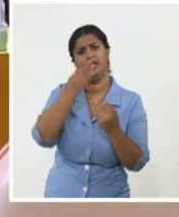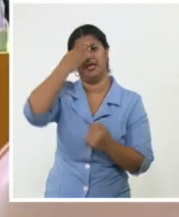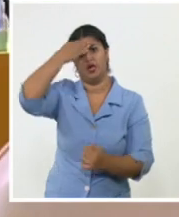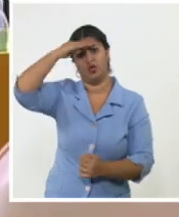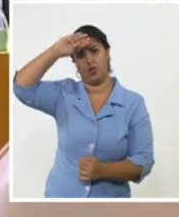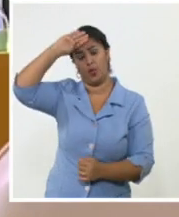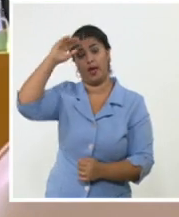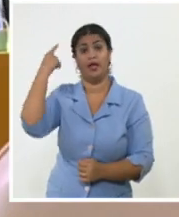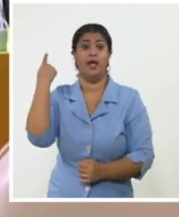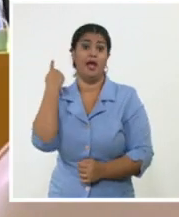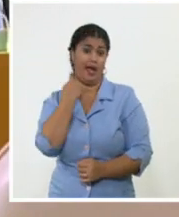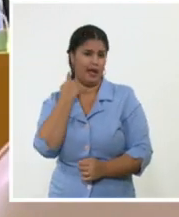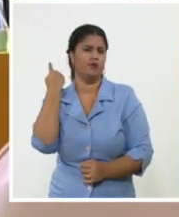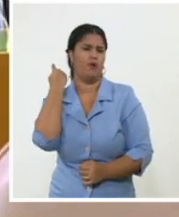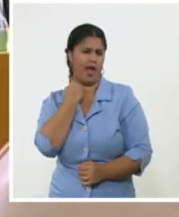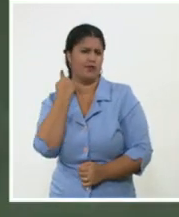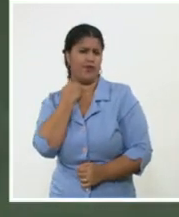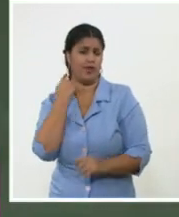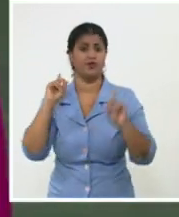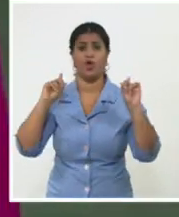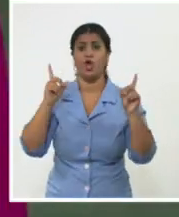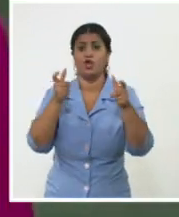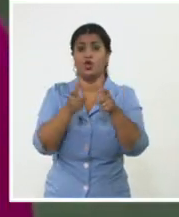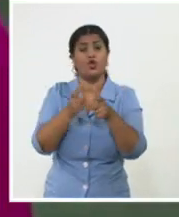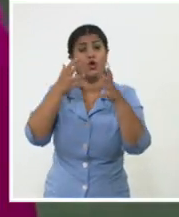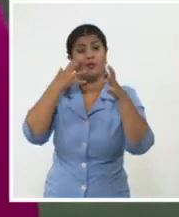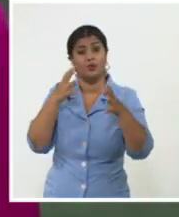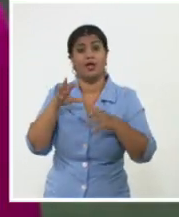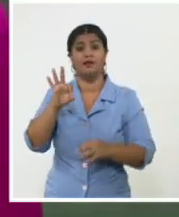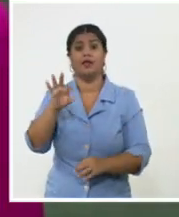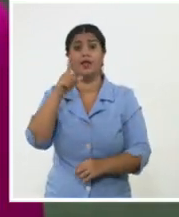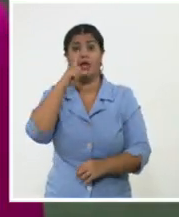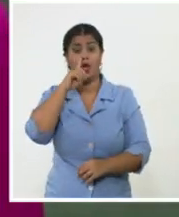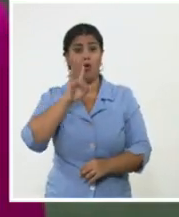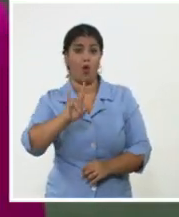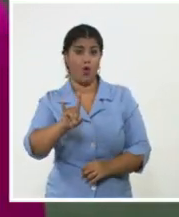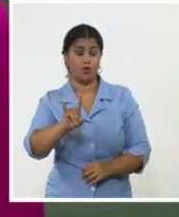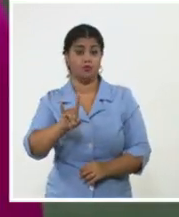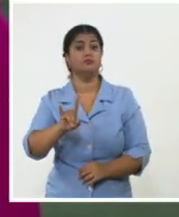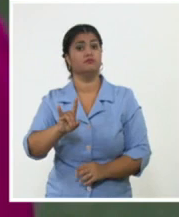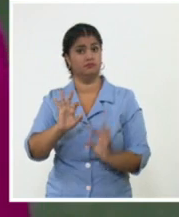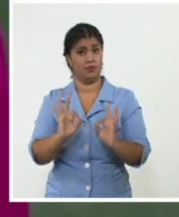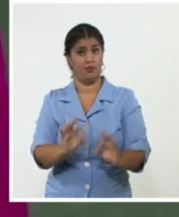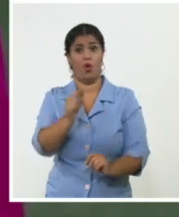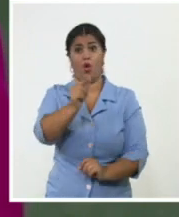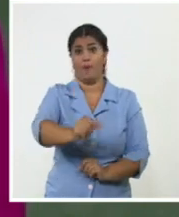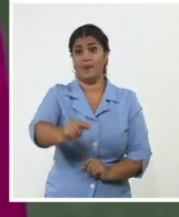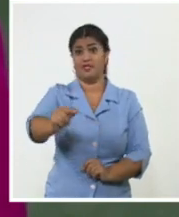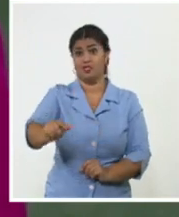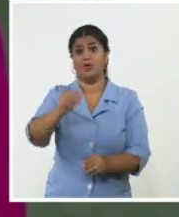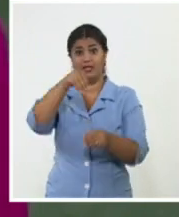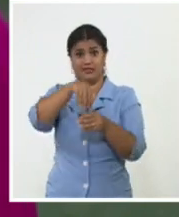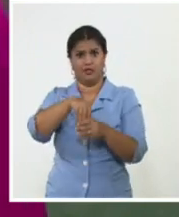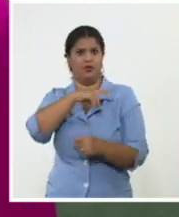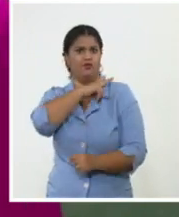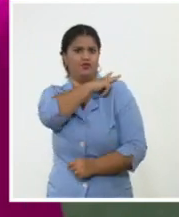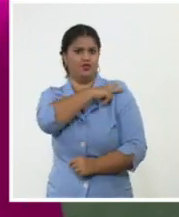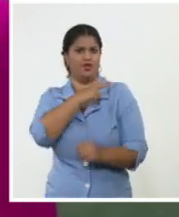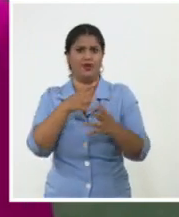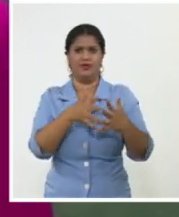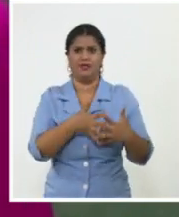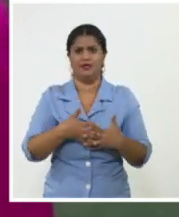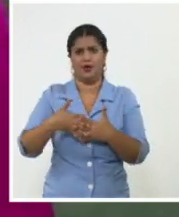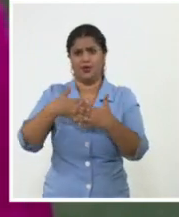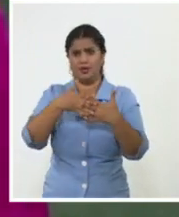el mundo respalda el reclamo de Cuba frente al bloqueo, representantes estadounidenses afirman que Washington apoya